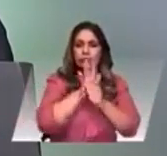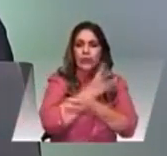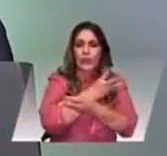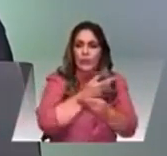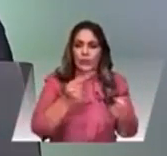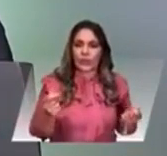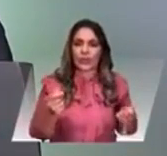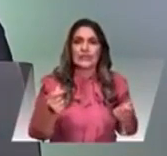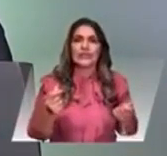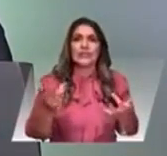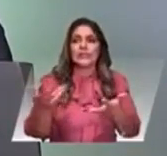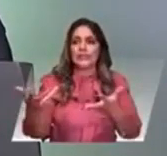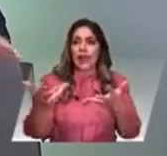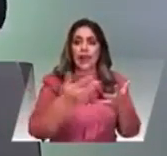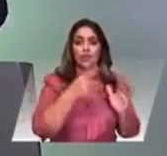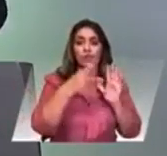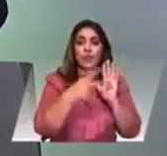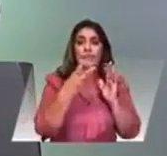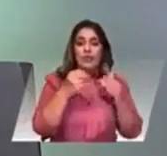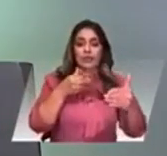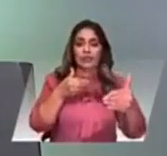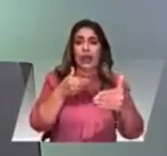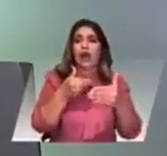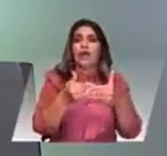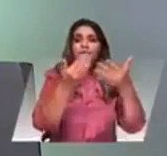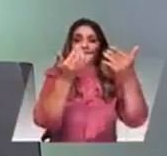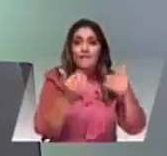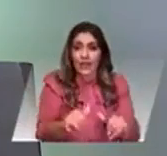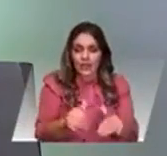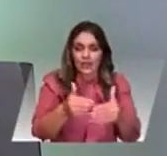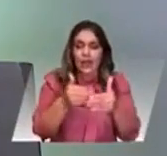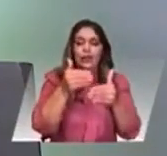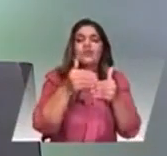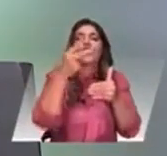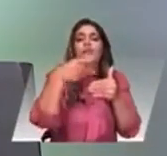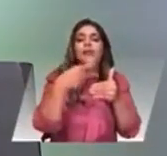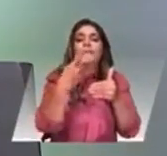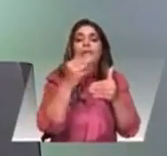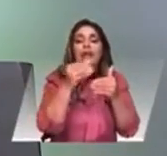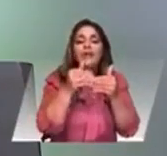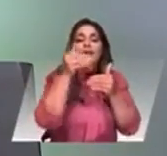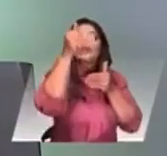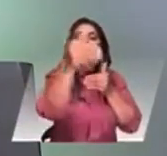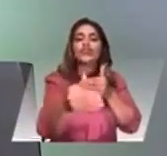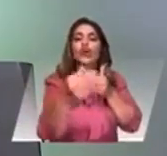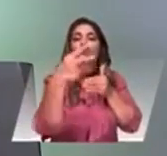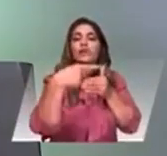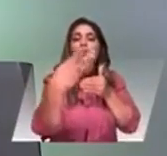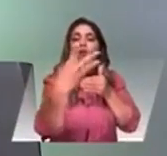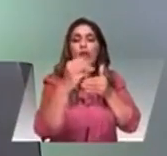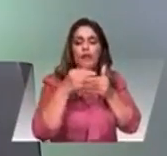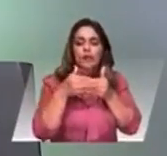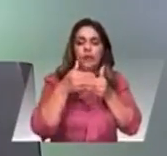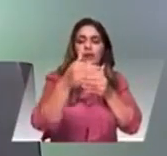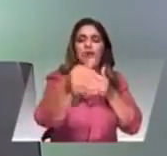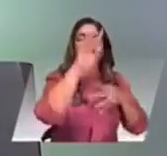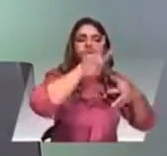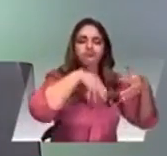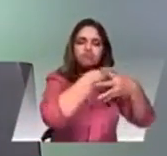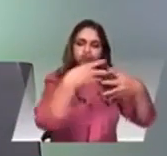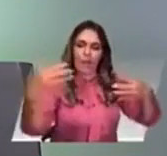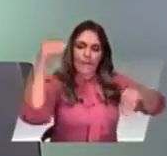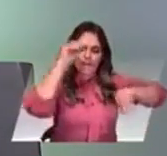plazo de nuestra visión 2020, todo confluye para ser de este momento el más preciso para